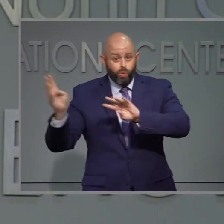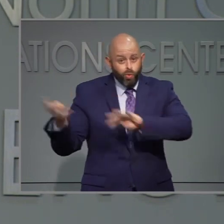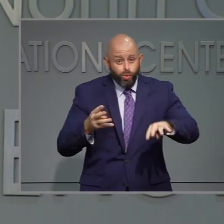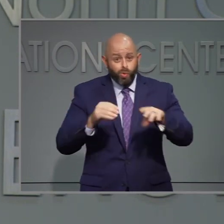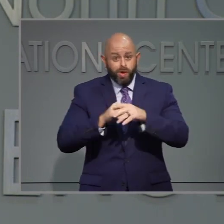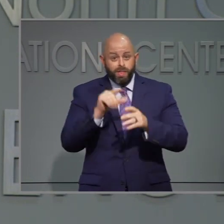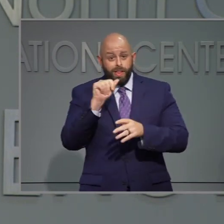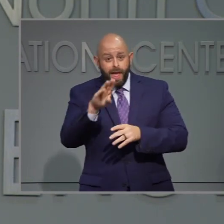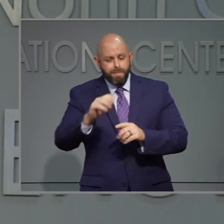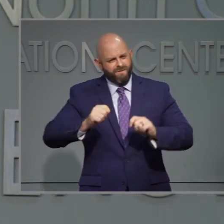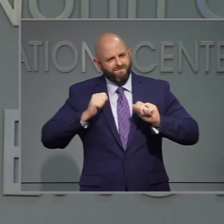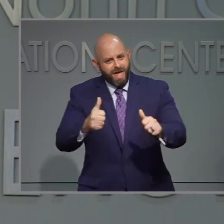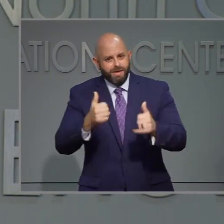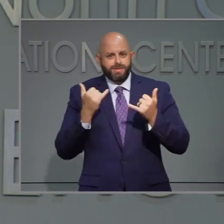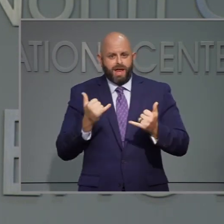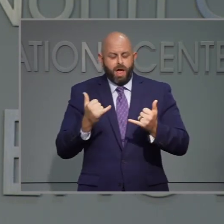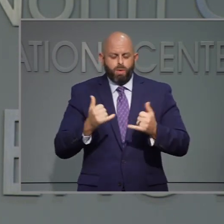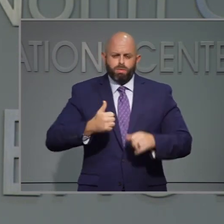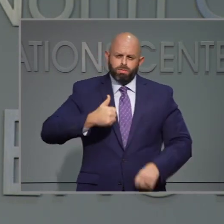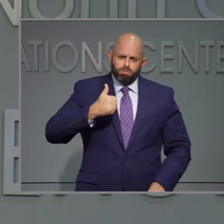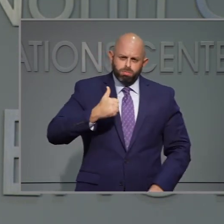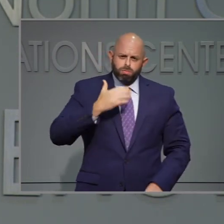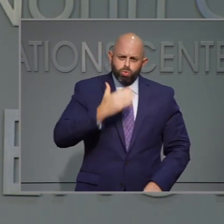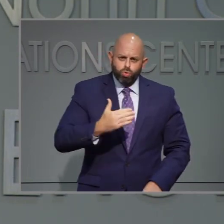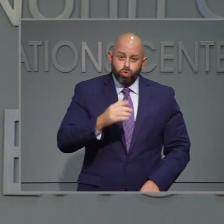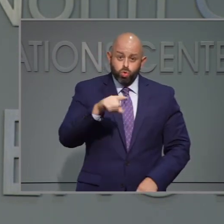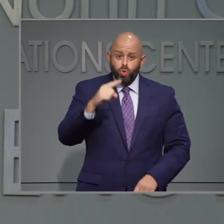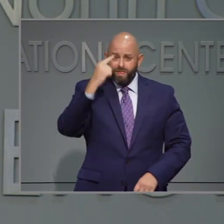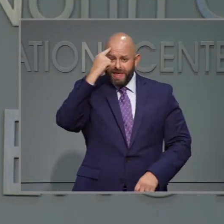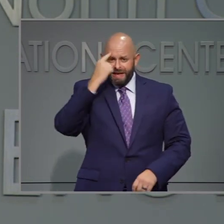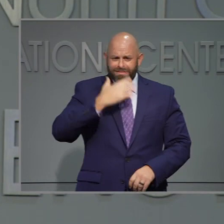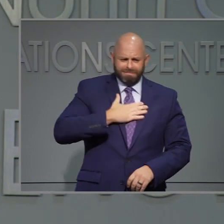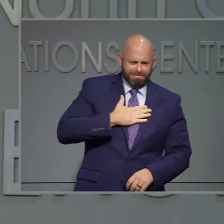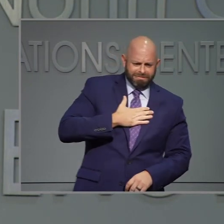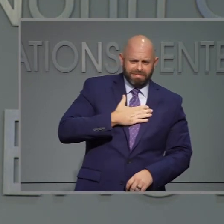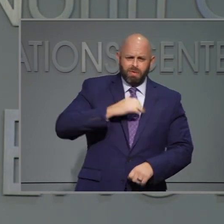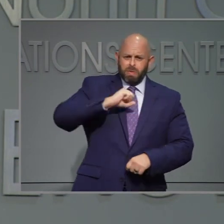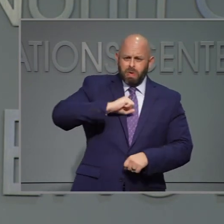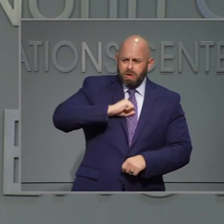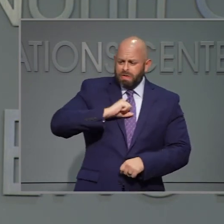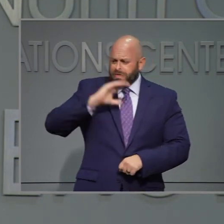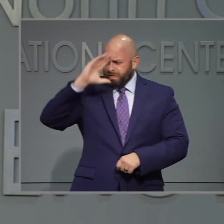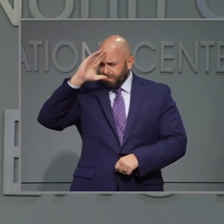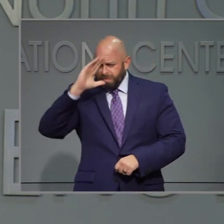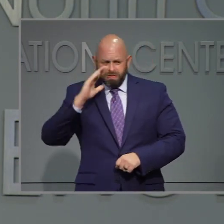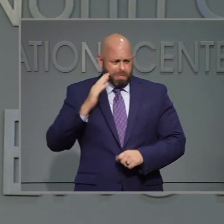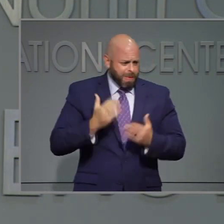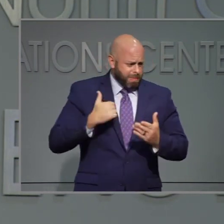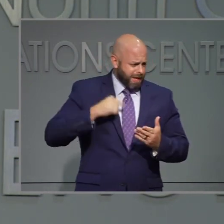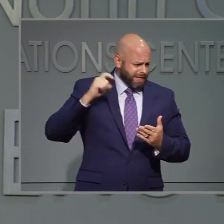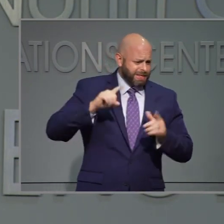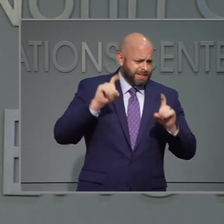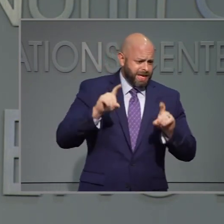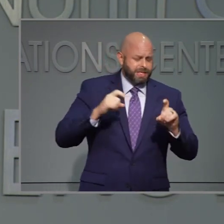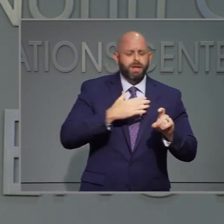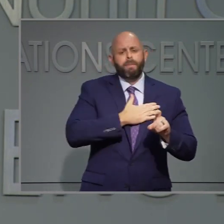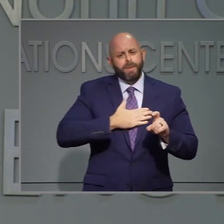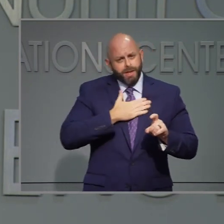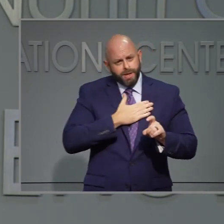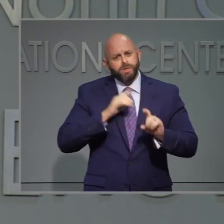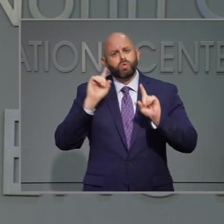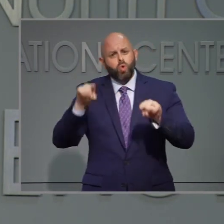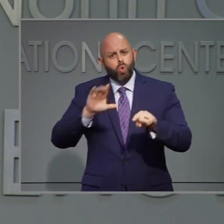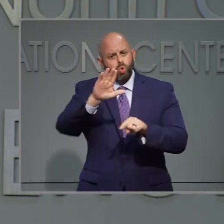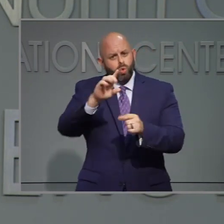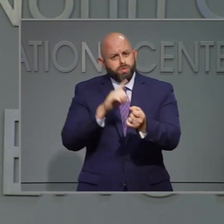están regresando más rápido y esto es algo bueno. Así que si cree que necesita una prueba, hable con su proveedor de atención médica o